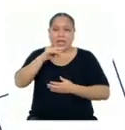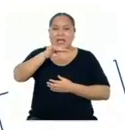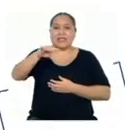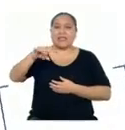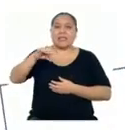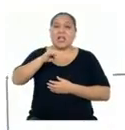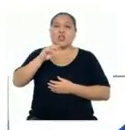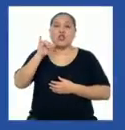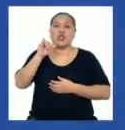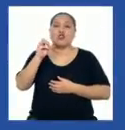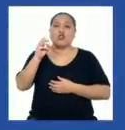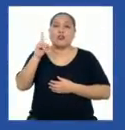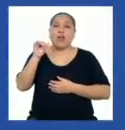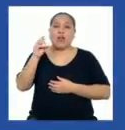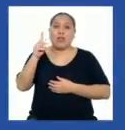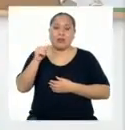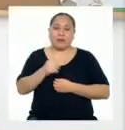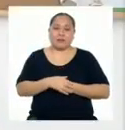sal yodada.